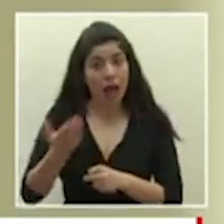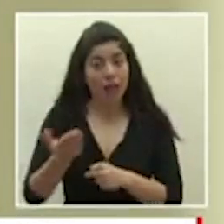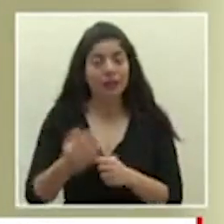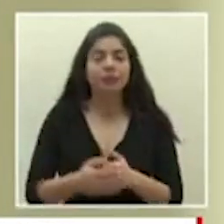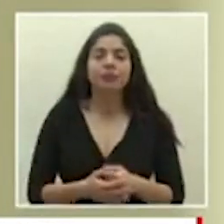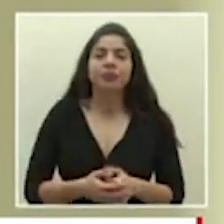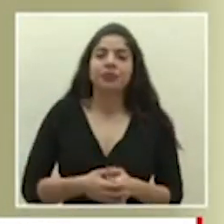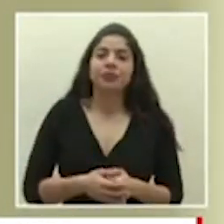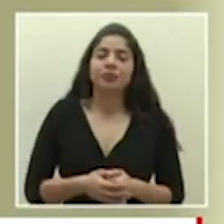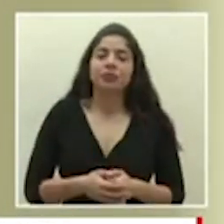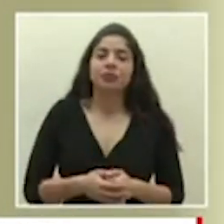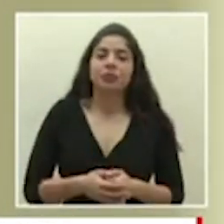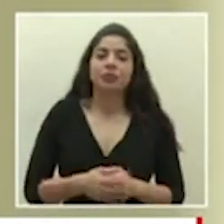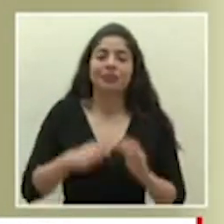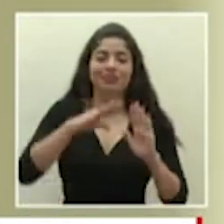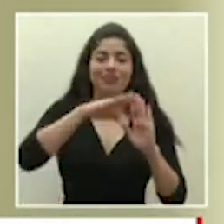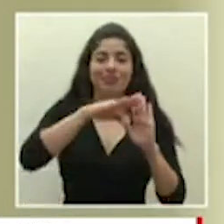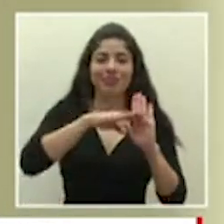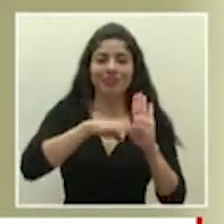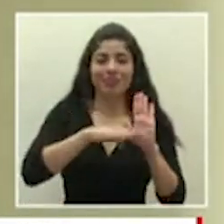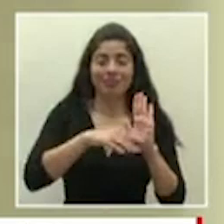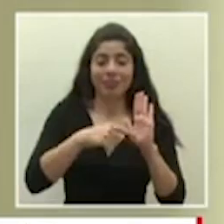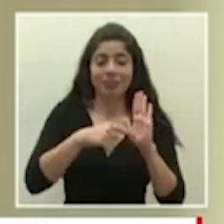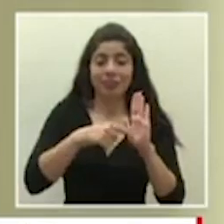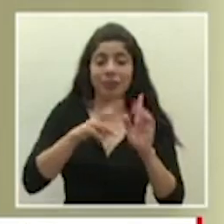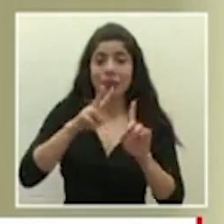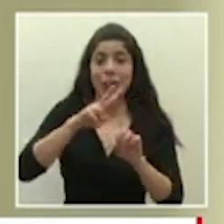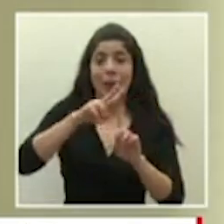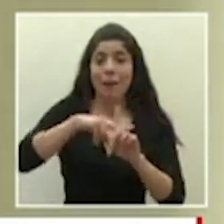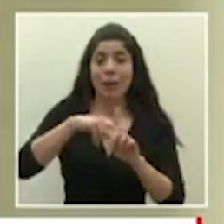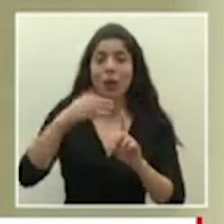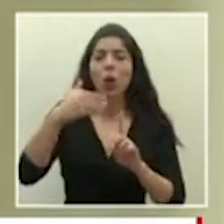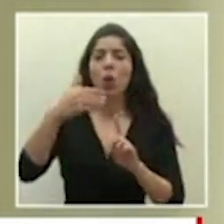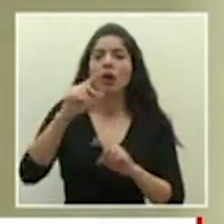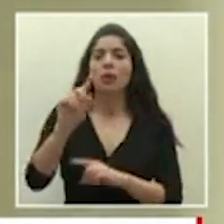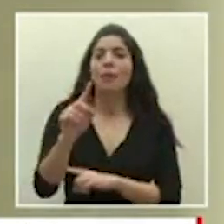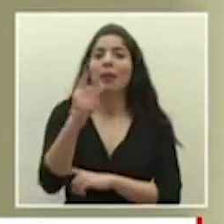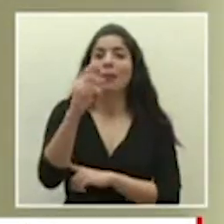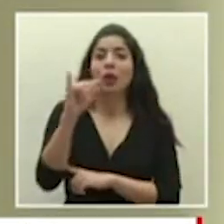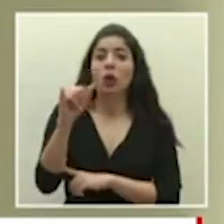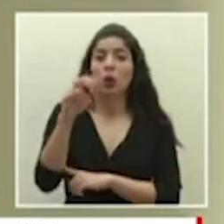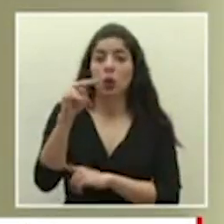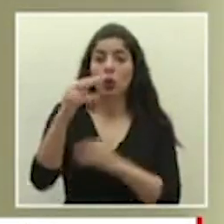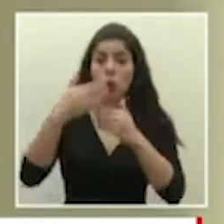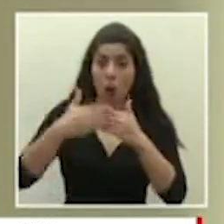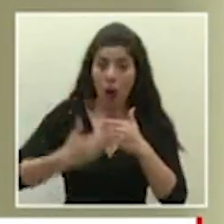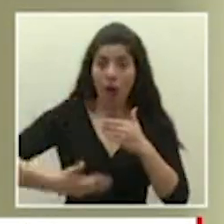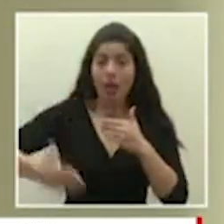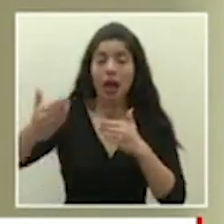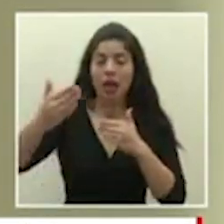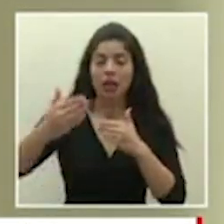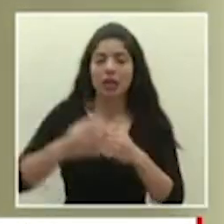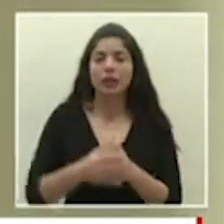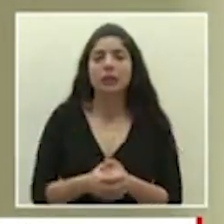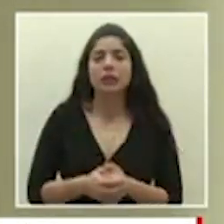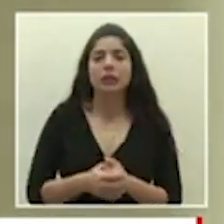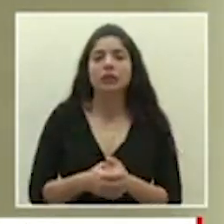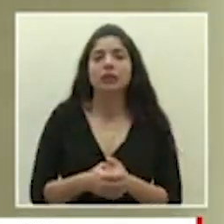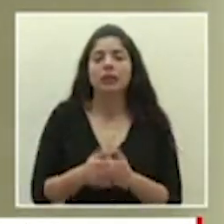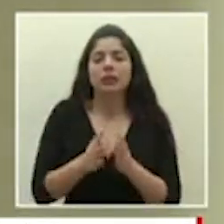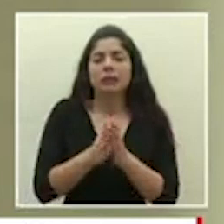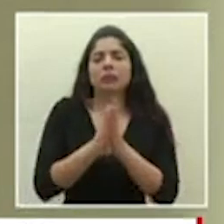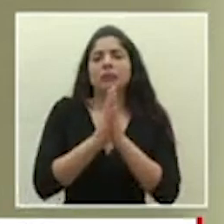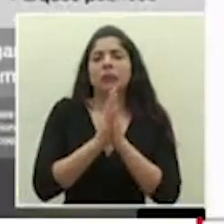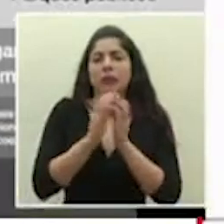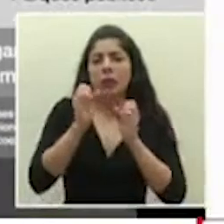las medidas que van a regir a partir del 1 de junio, y solicitaría si